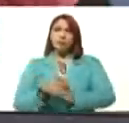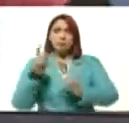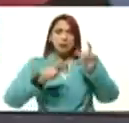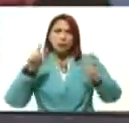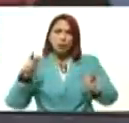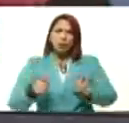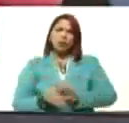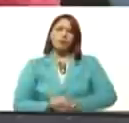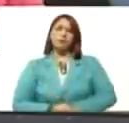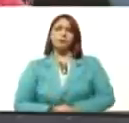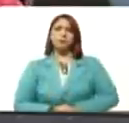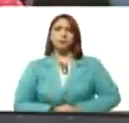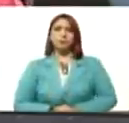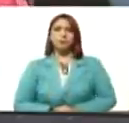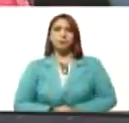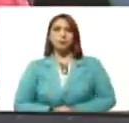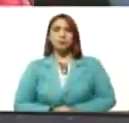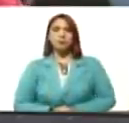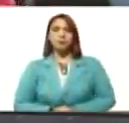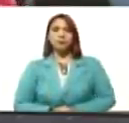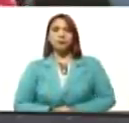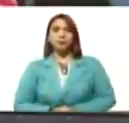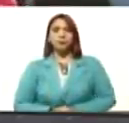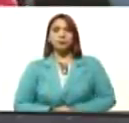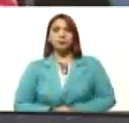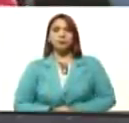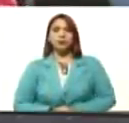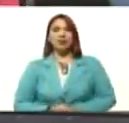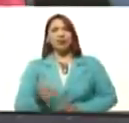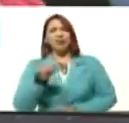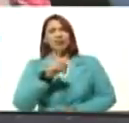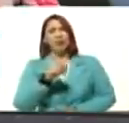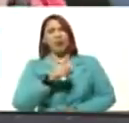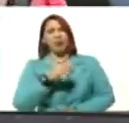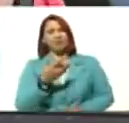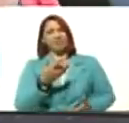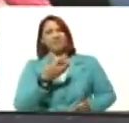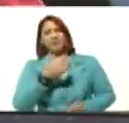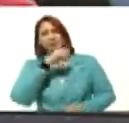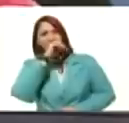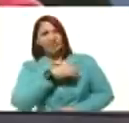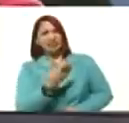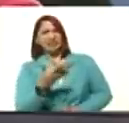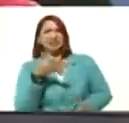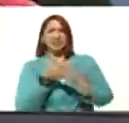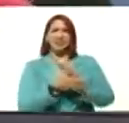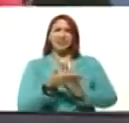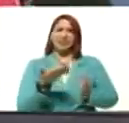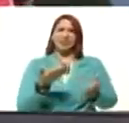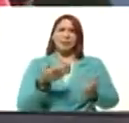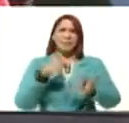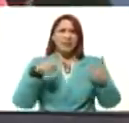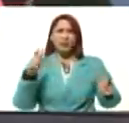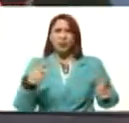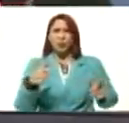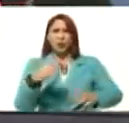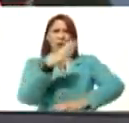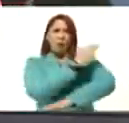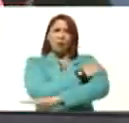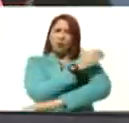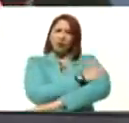se han vuelto descontentos, sobre todo de aquellos sectores de la oposición que no encuentran